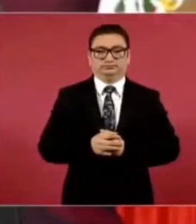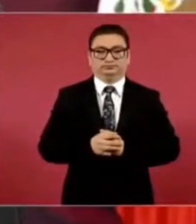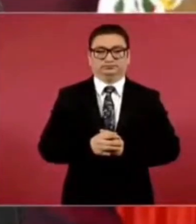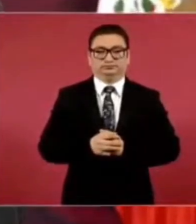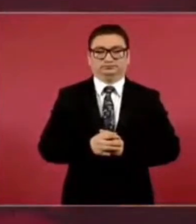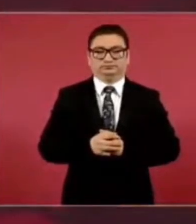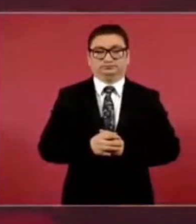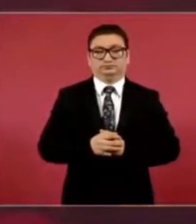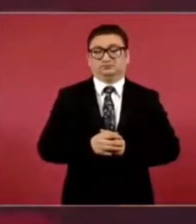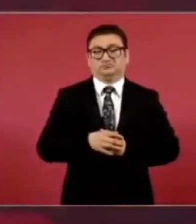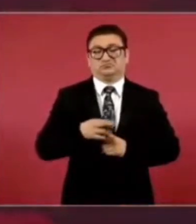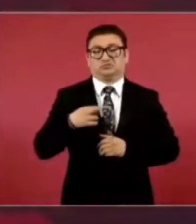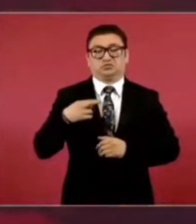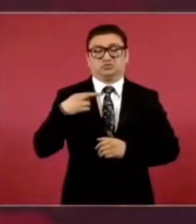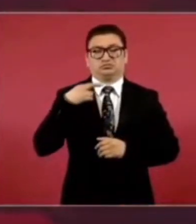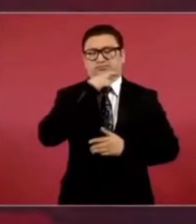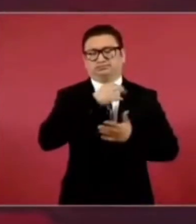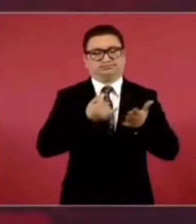drástico